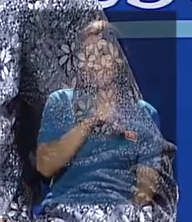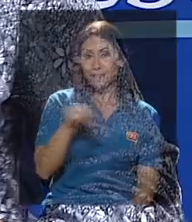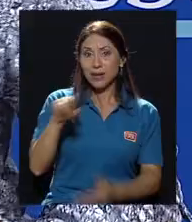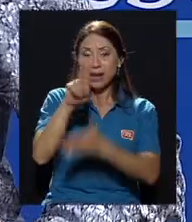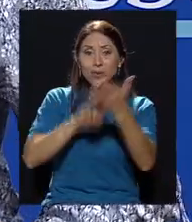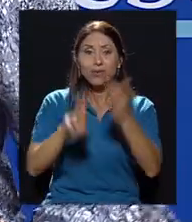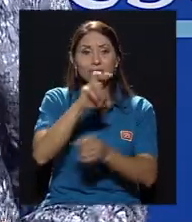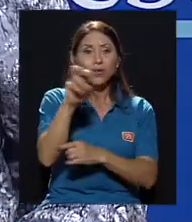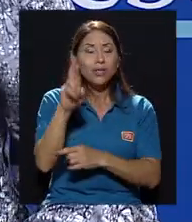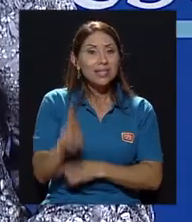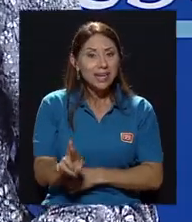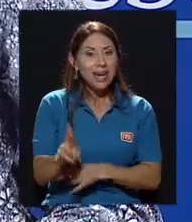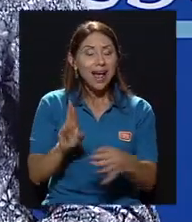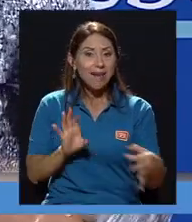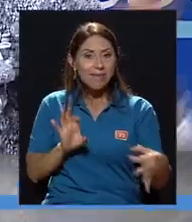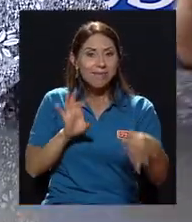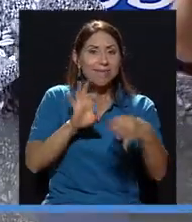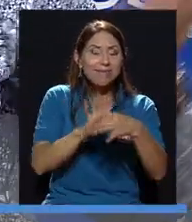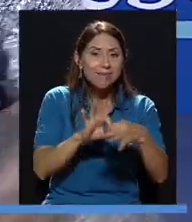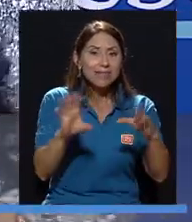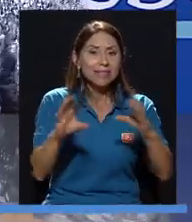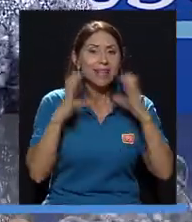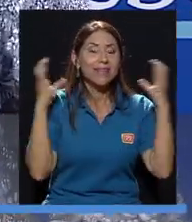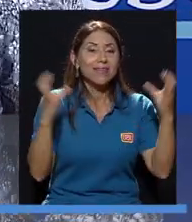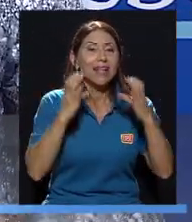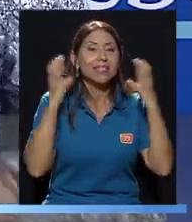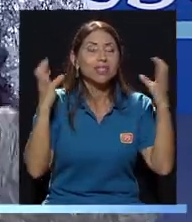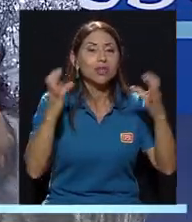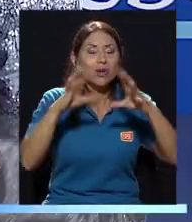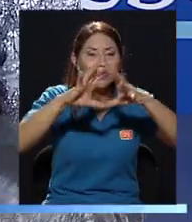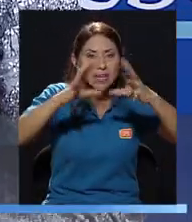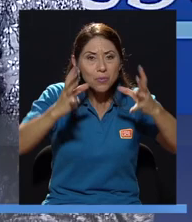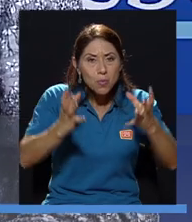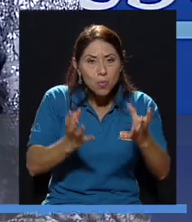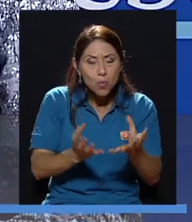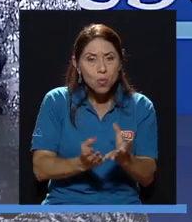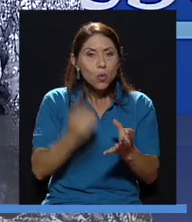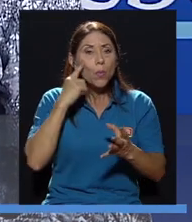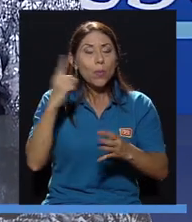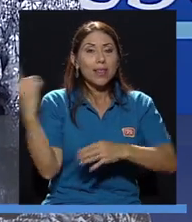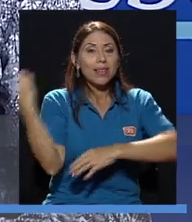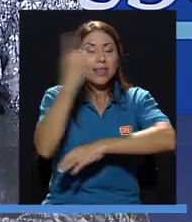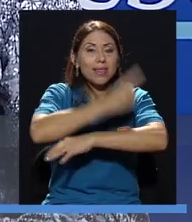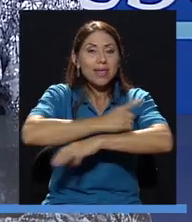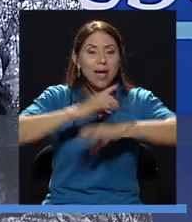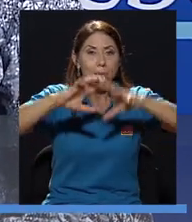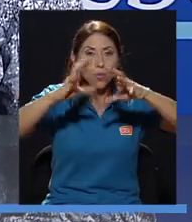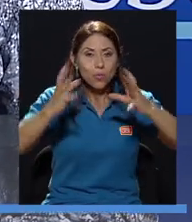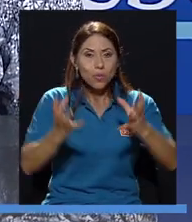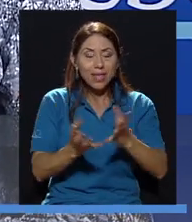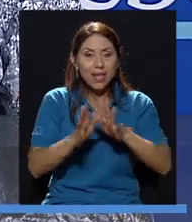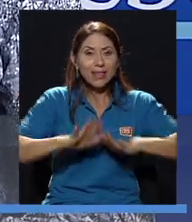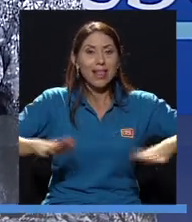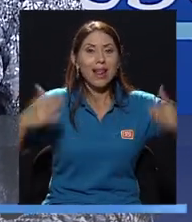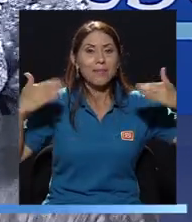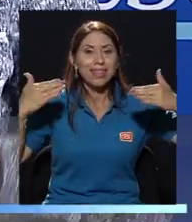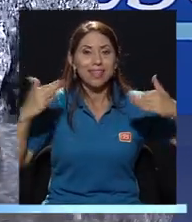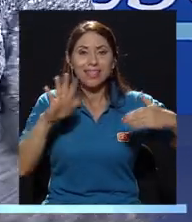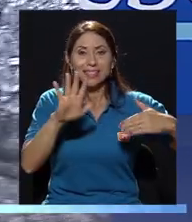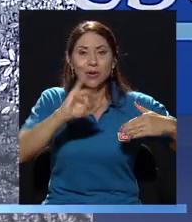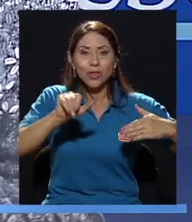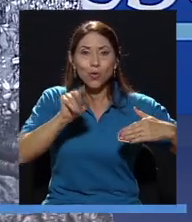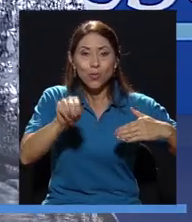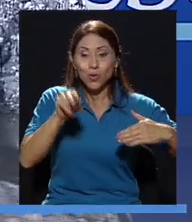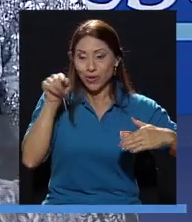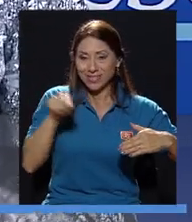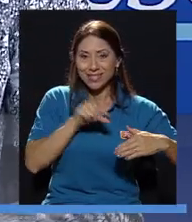Esta semana la Universidad de Costa Rica se unió a las celebraciones alrededor del mundo en torno al Día Mundial del Ambiente, que fue el 5 de junio, y